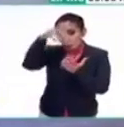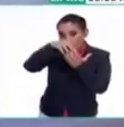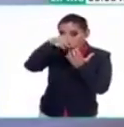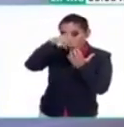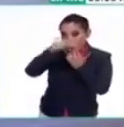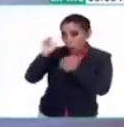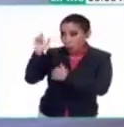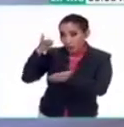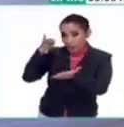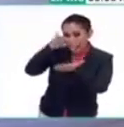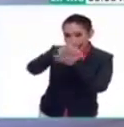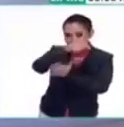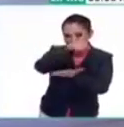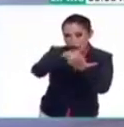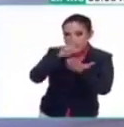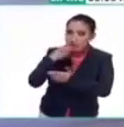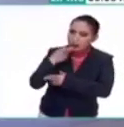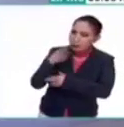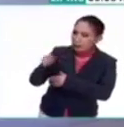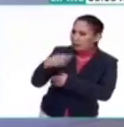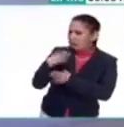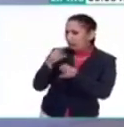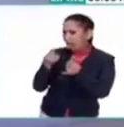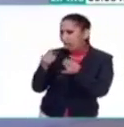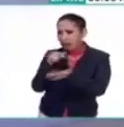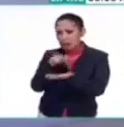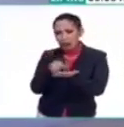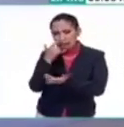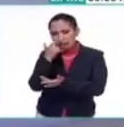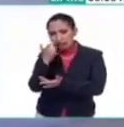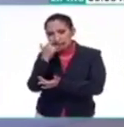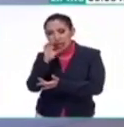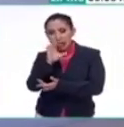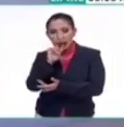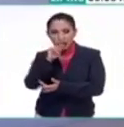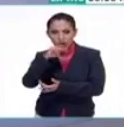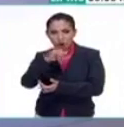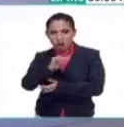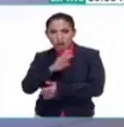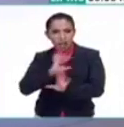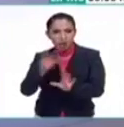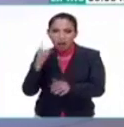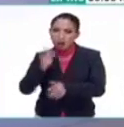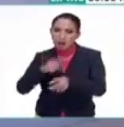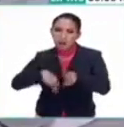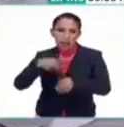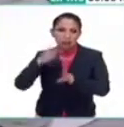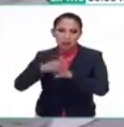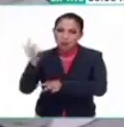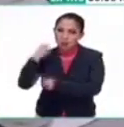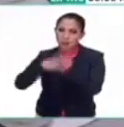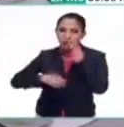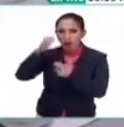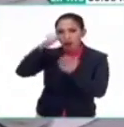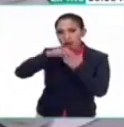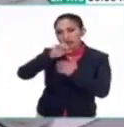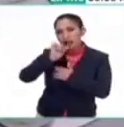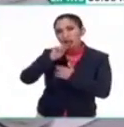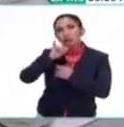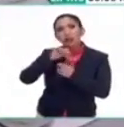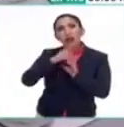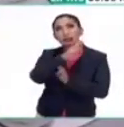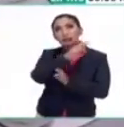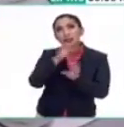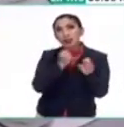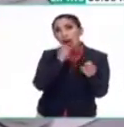cuando pasa por ahí, habla de la aspereza del lugar. Cantona ya estaba desocupada cuando pasa Cortés, Cantona por lo menos